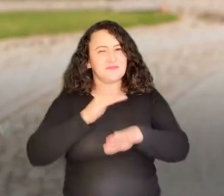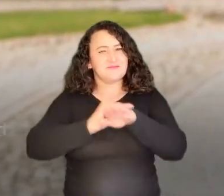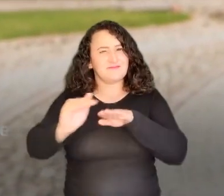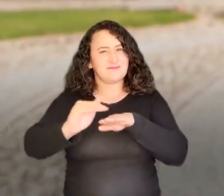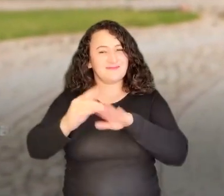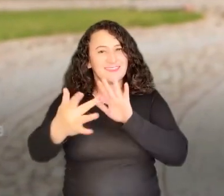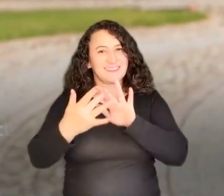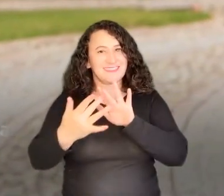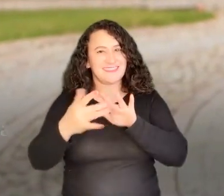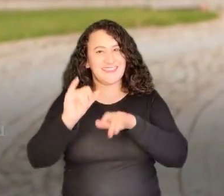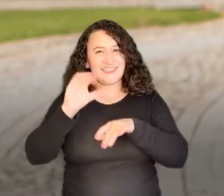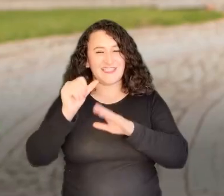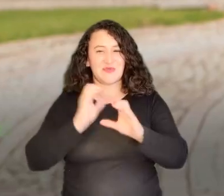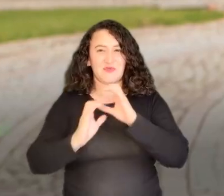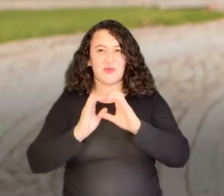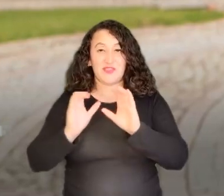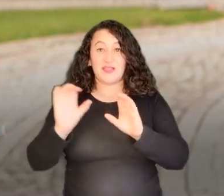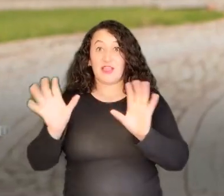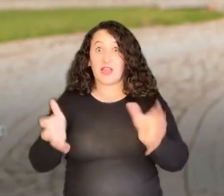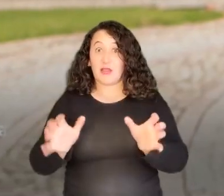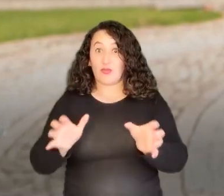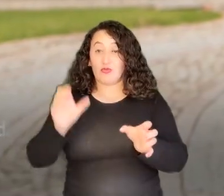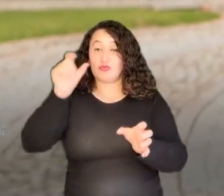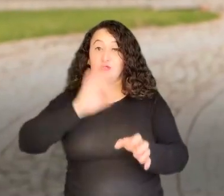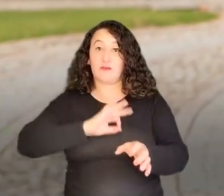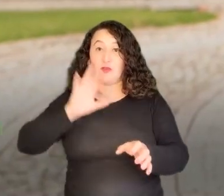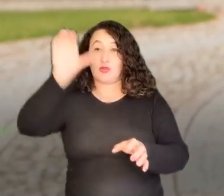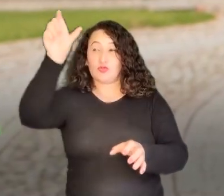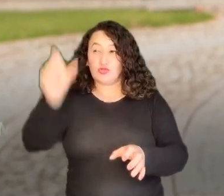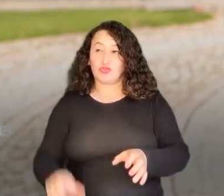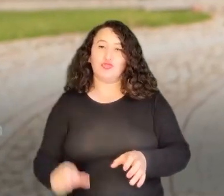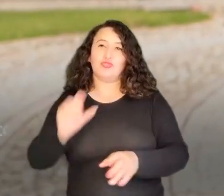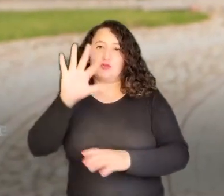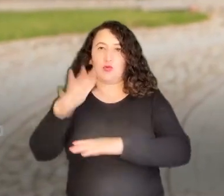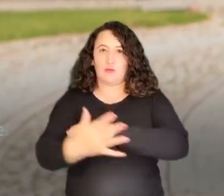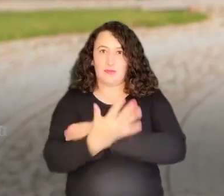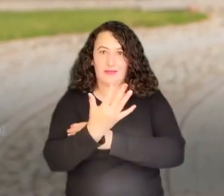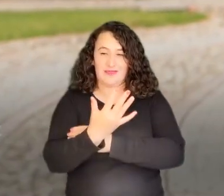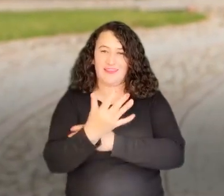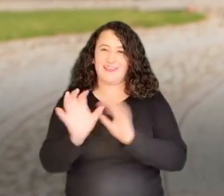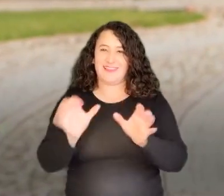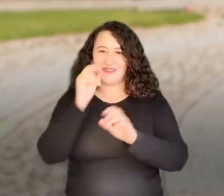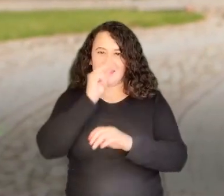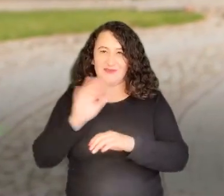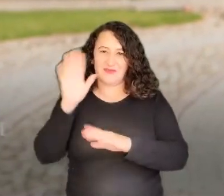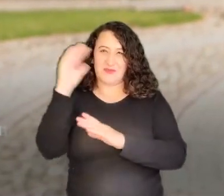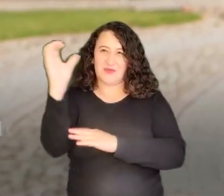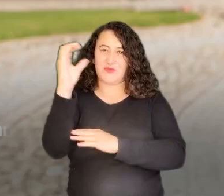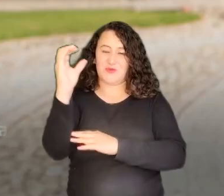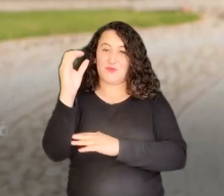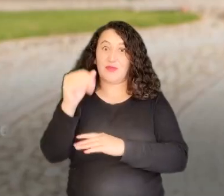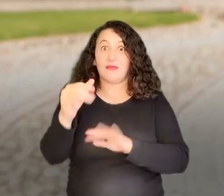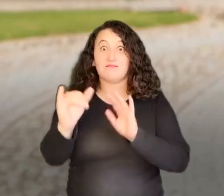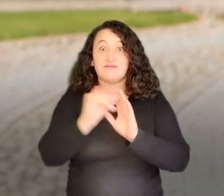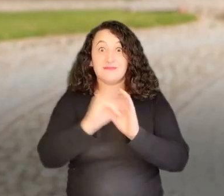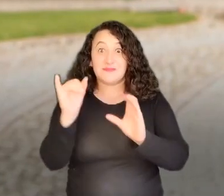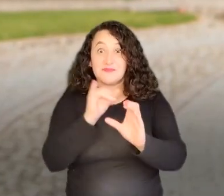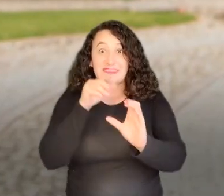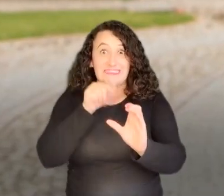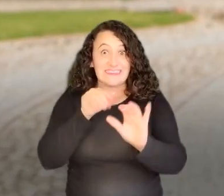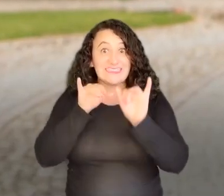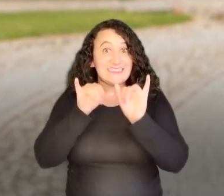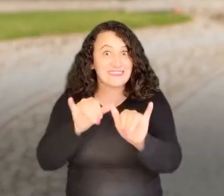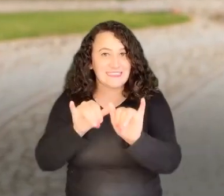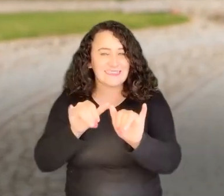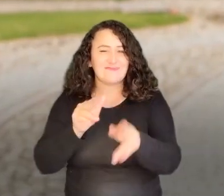que sintonicen ICA Comunica Radio todos los sábados a las 5 de la mañana por las frecuencias de la Radio Nacional de Colombia. Ustedes no se muevan de canal institucional porque